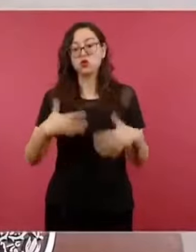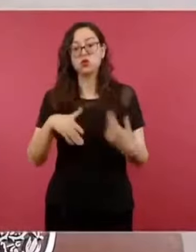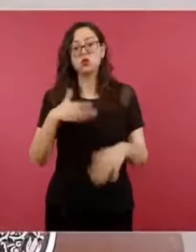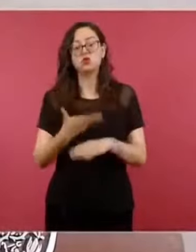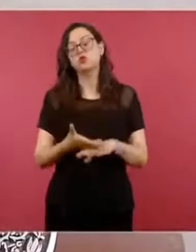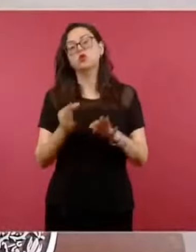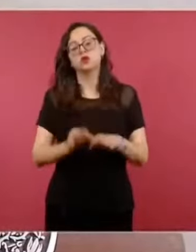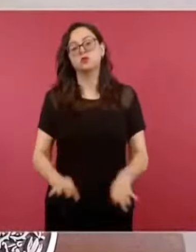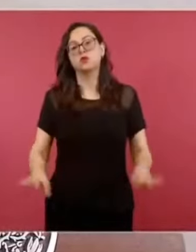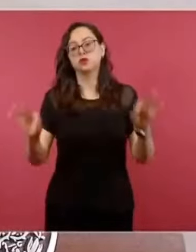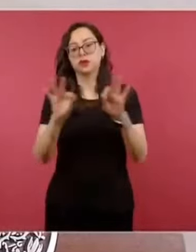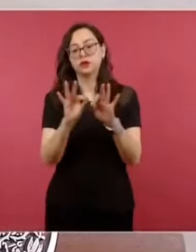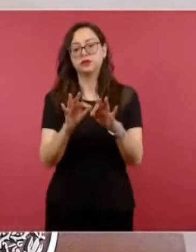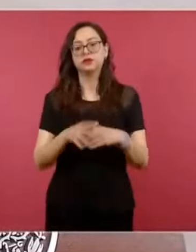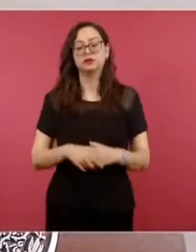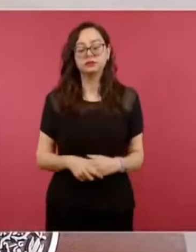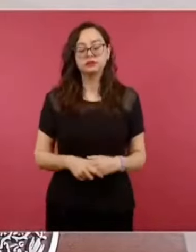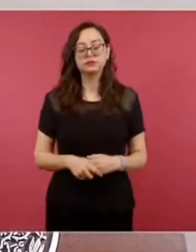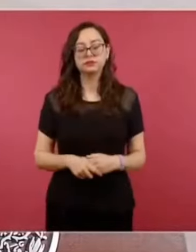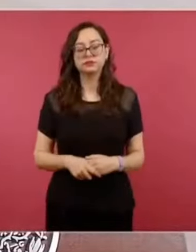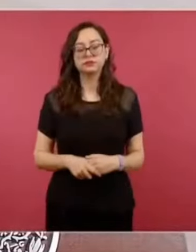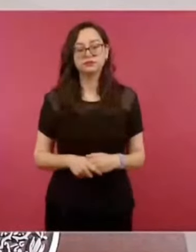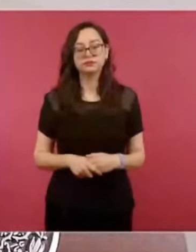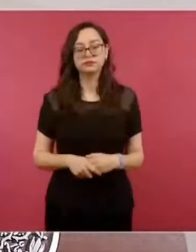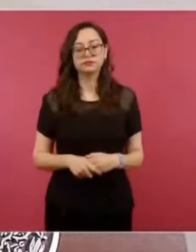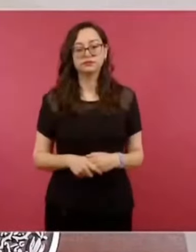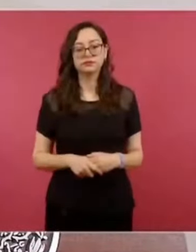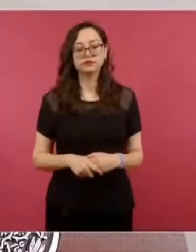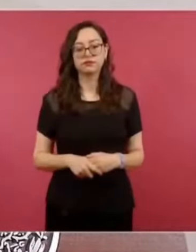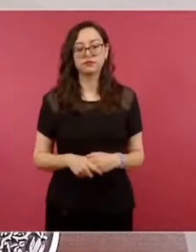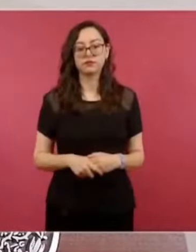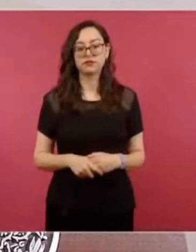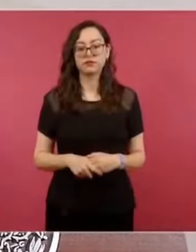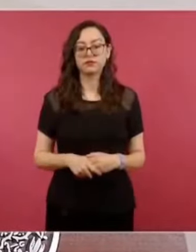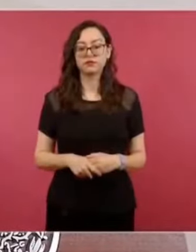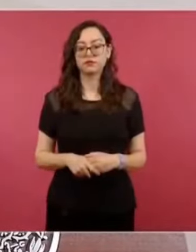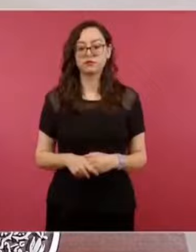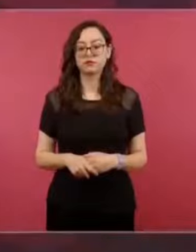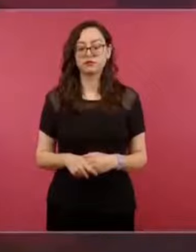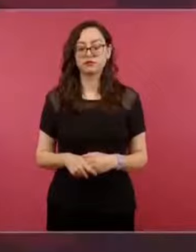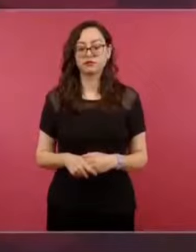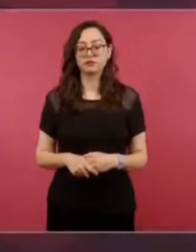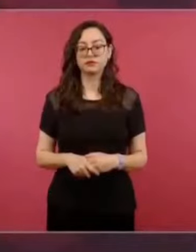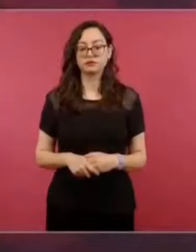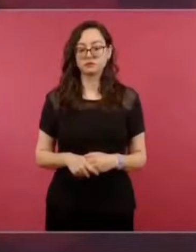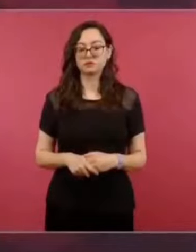y todo